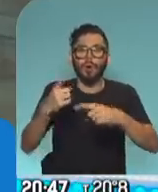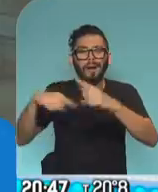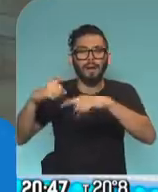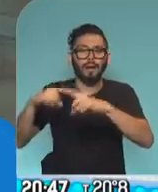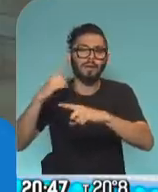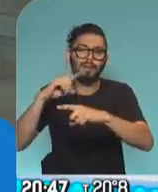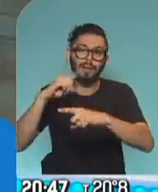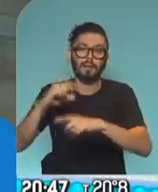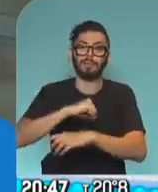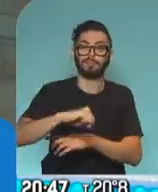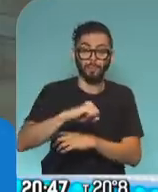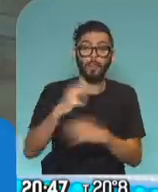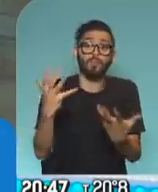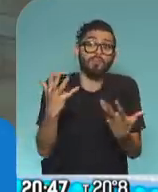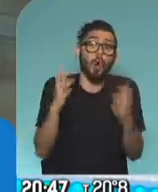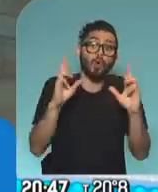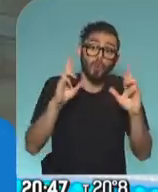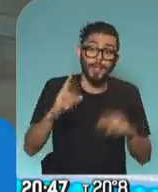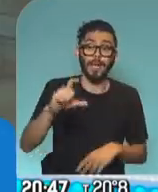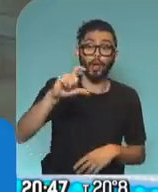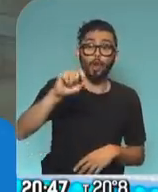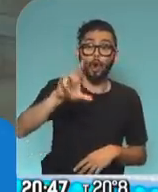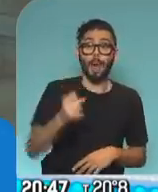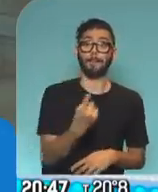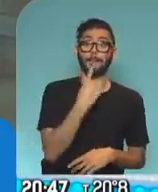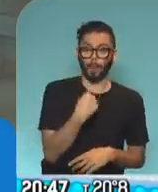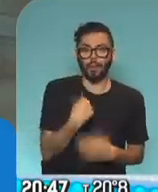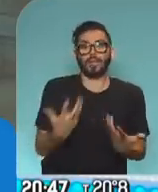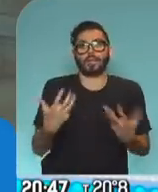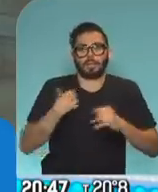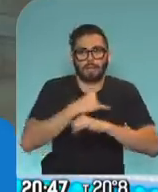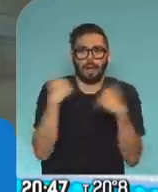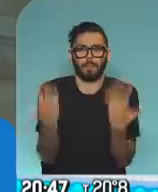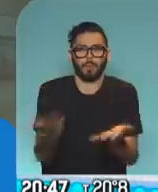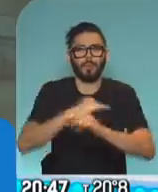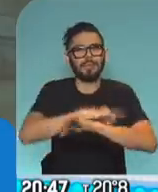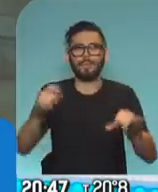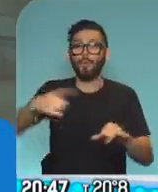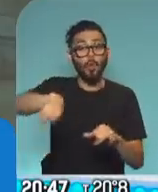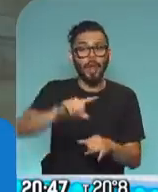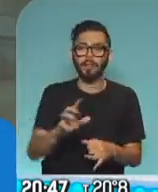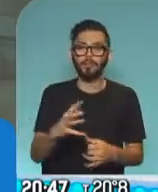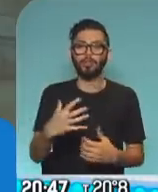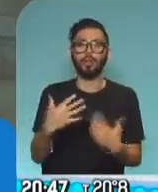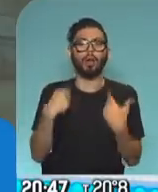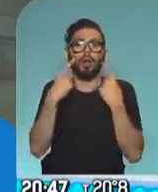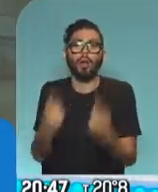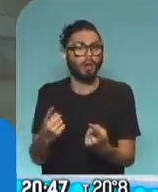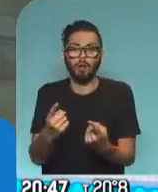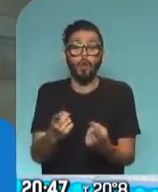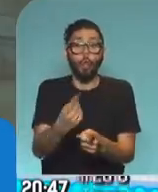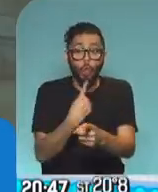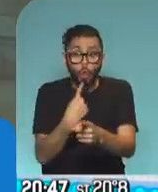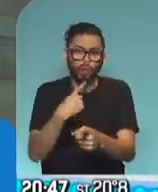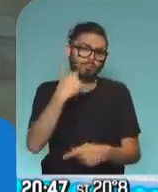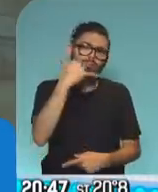Por suerte Cora nos pregunta y por suerte nos da la posibilidad de decir que estén bien atentos, que no, que desconfíen. Nosotros, cualquier duda, llamar